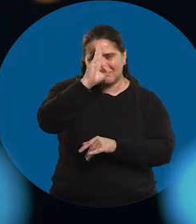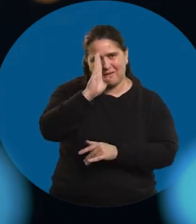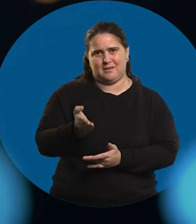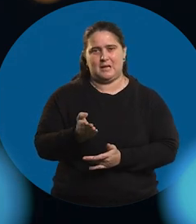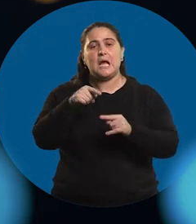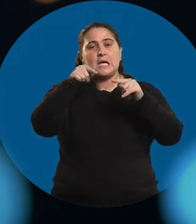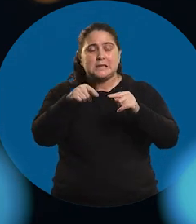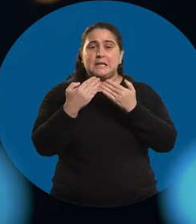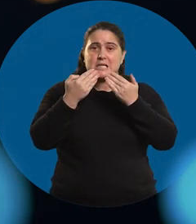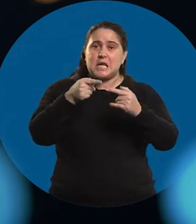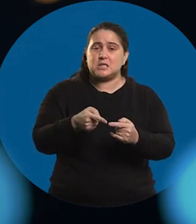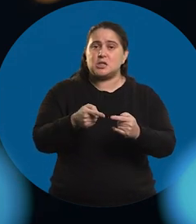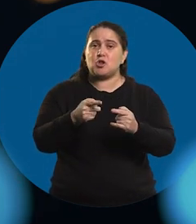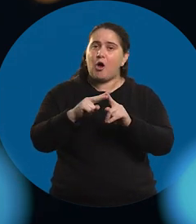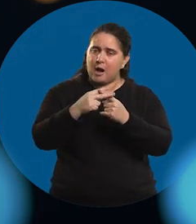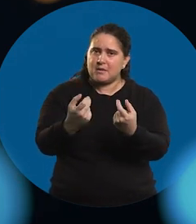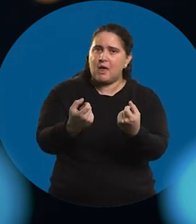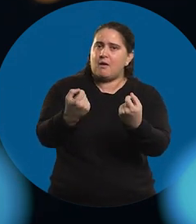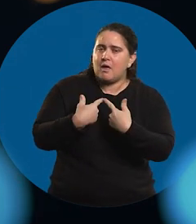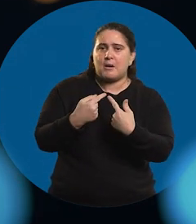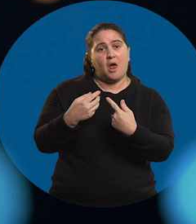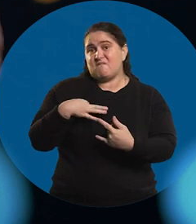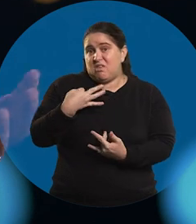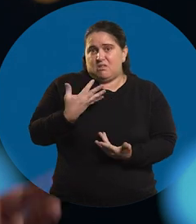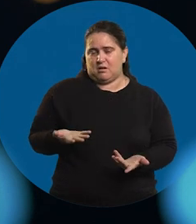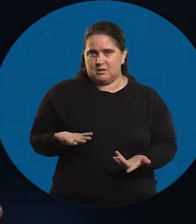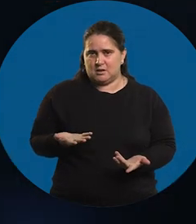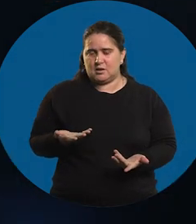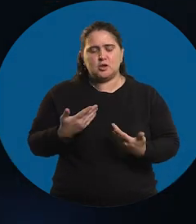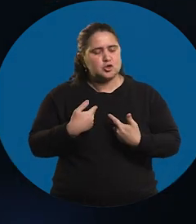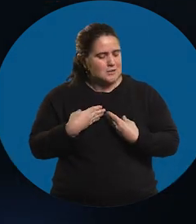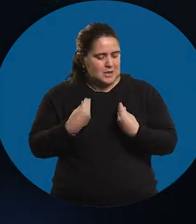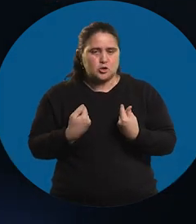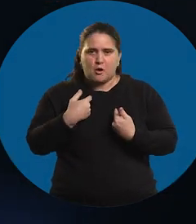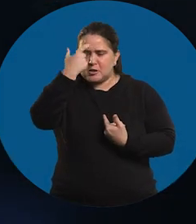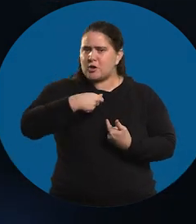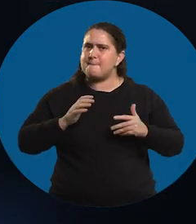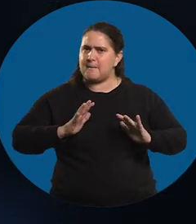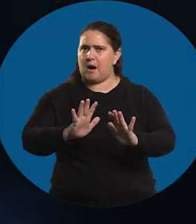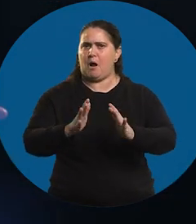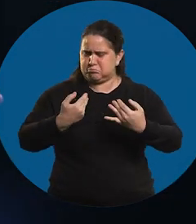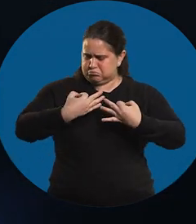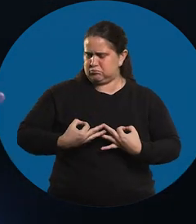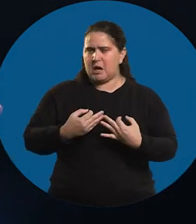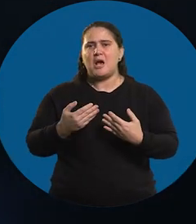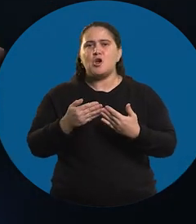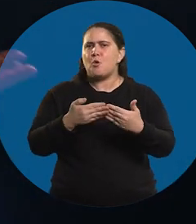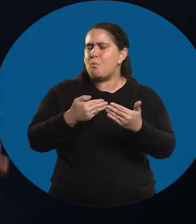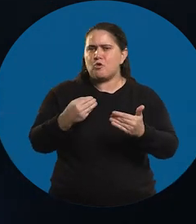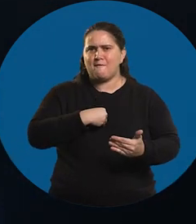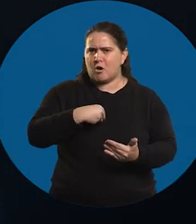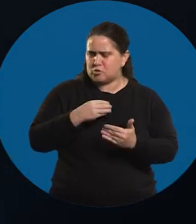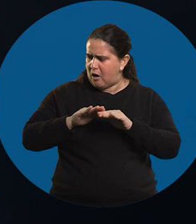formate. Que eso te va a dar herramientas para la vida misma. Yo me siento una persona preparada más allá de mi